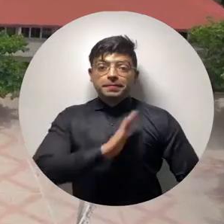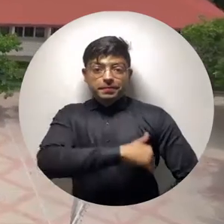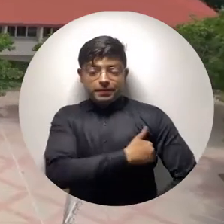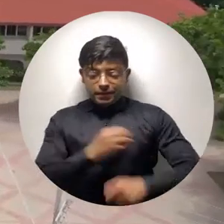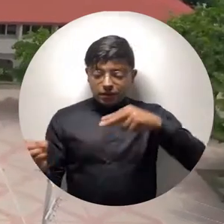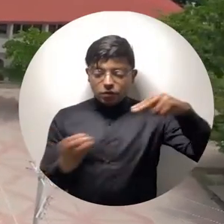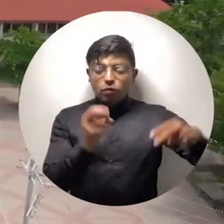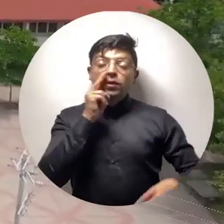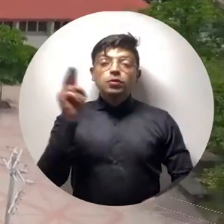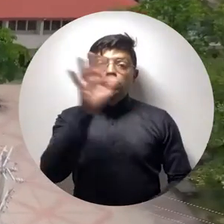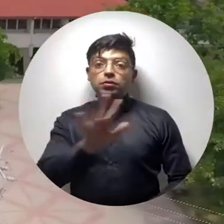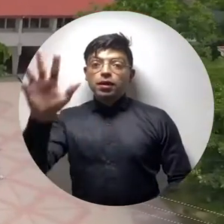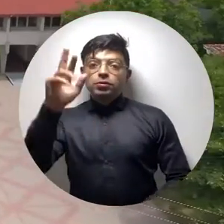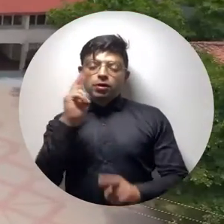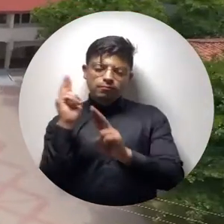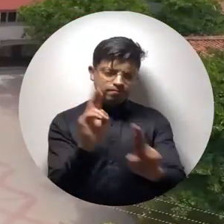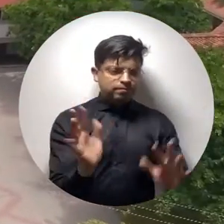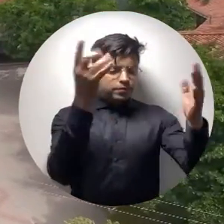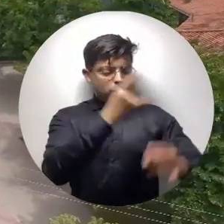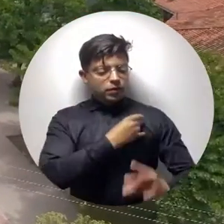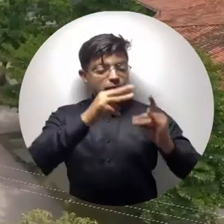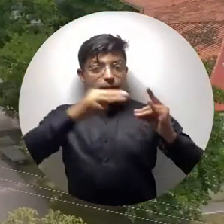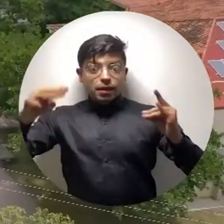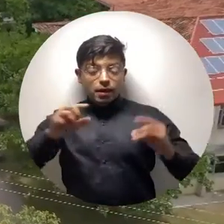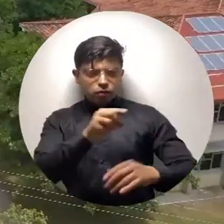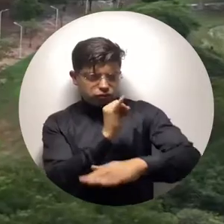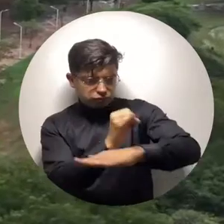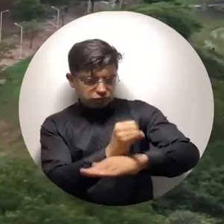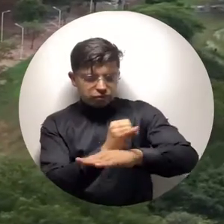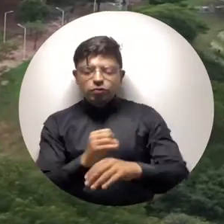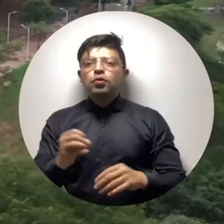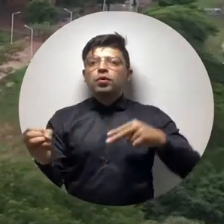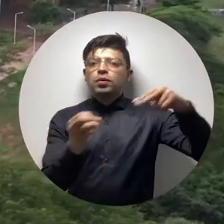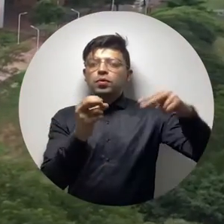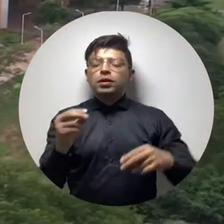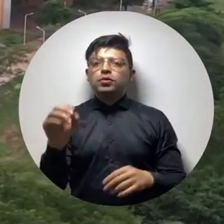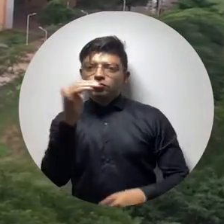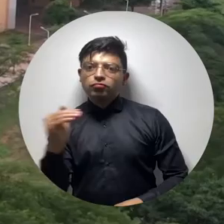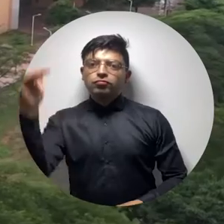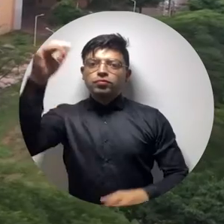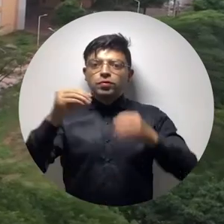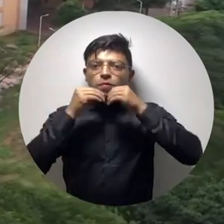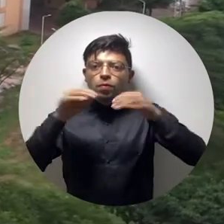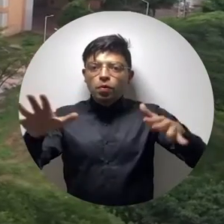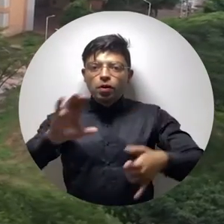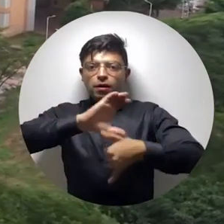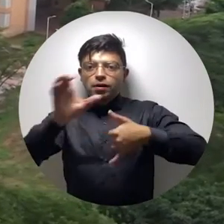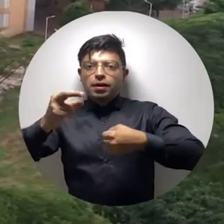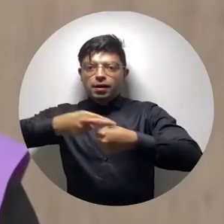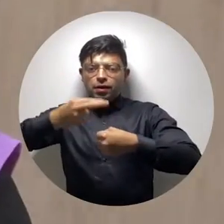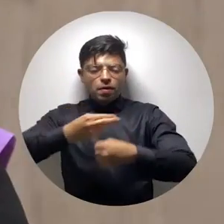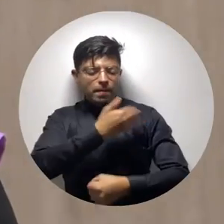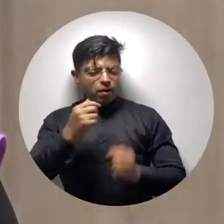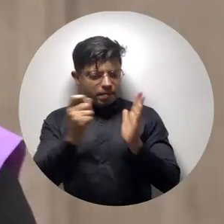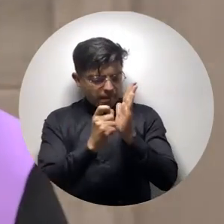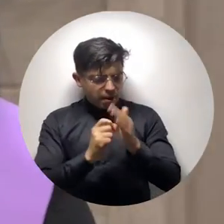El Ministerio de Educación Nacional reconoció a la Universidad del Magdalena como la institución de educación superior pública de la región Caribe